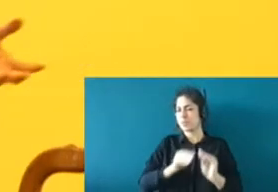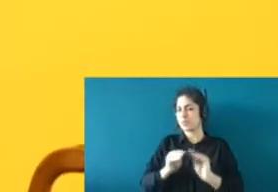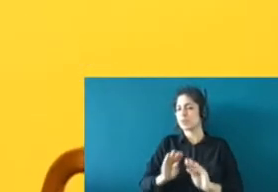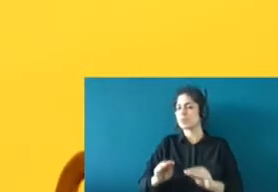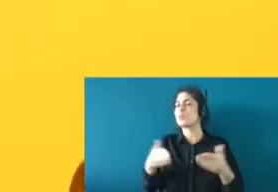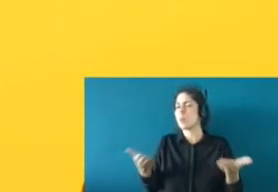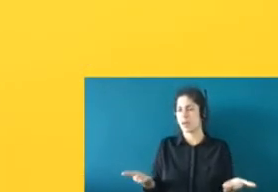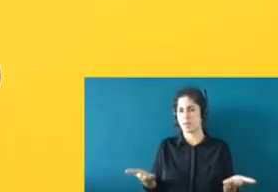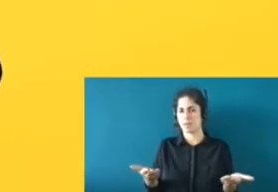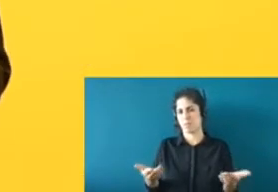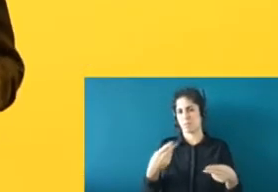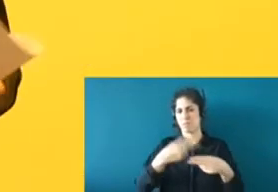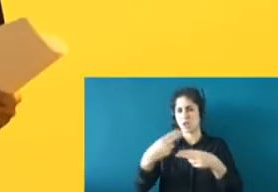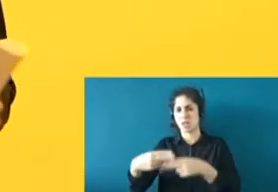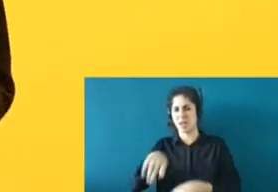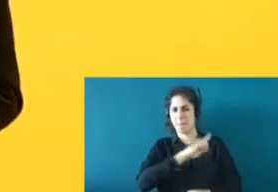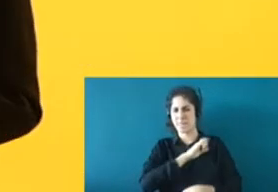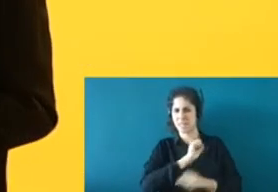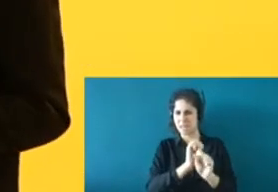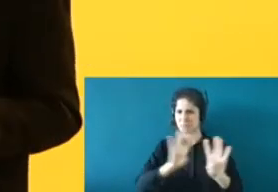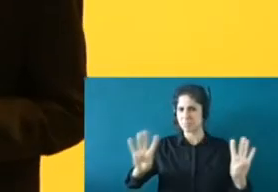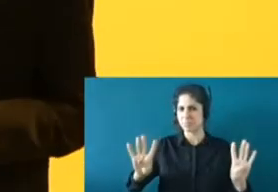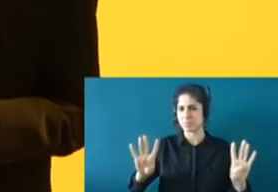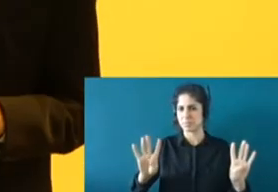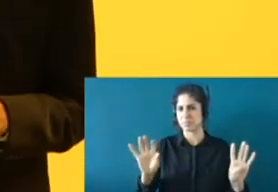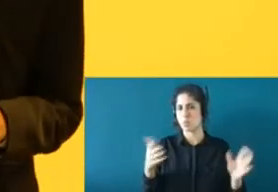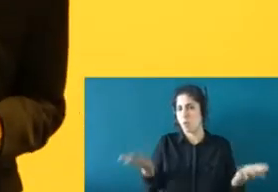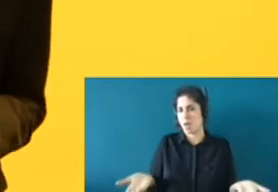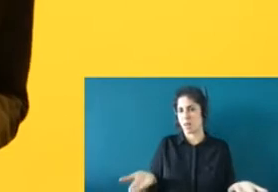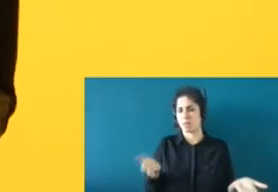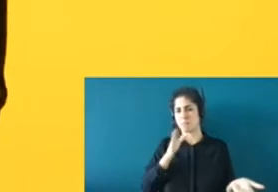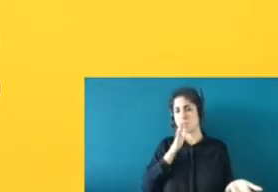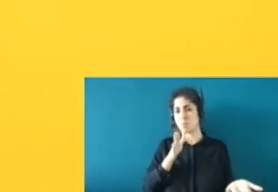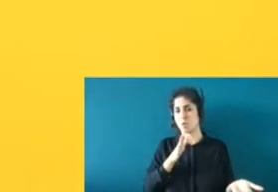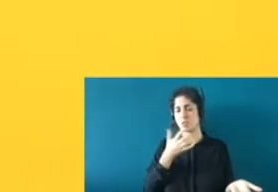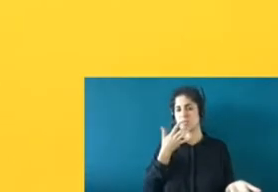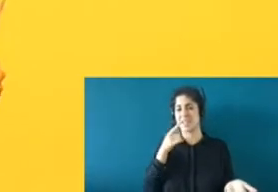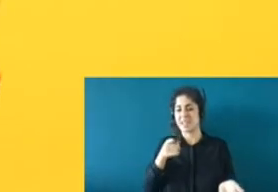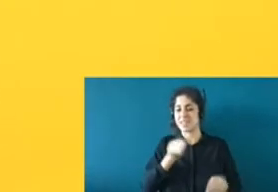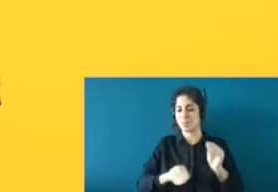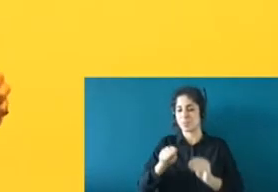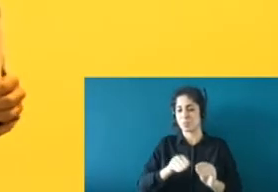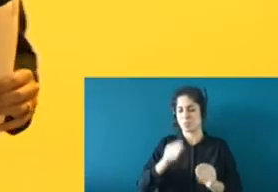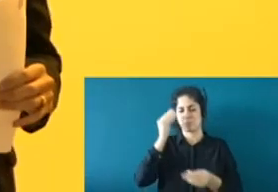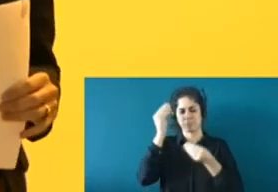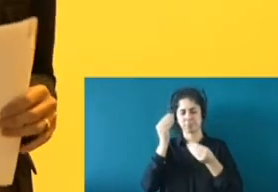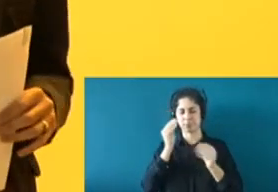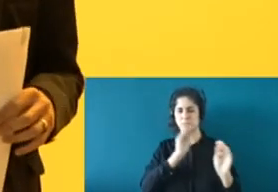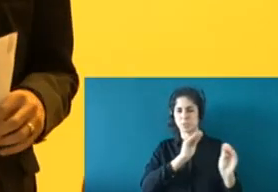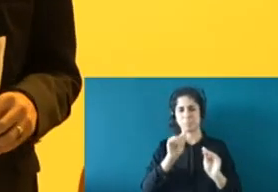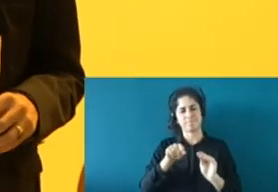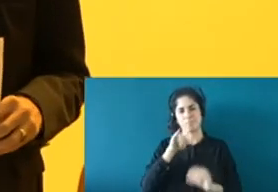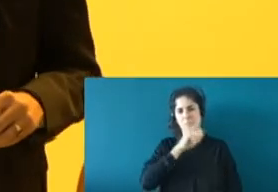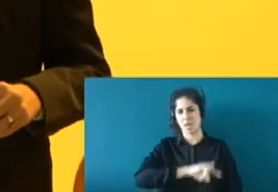planteamiento? Porque si el planteamiento es ese, desde luego es un planteamiento erróneo. Los flujos migratorios seguirán